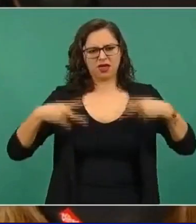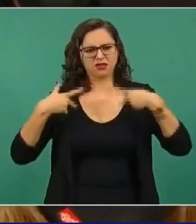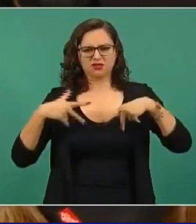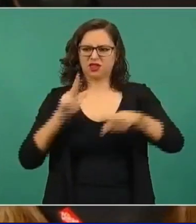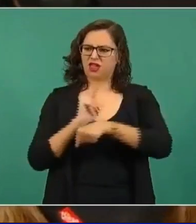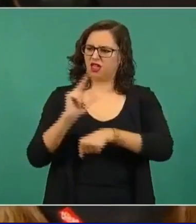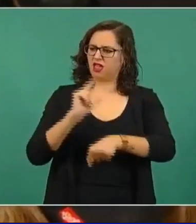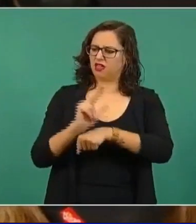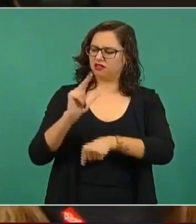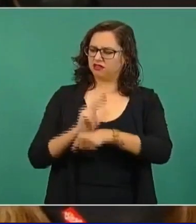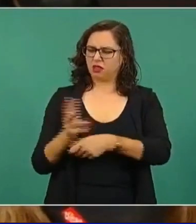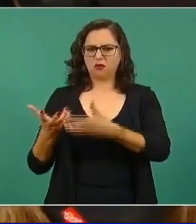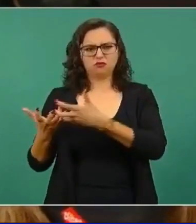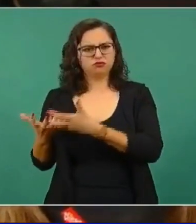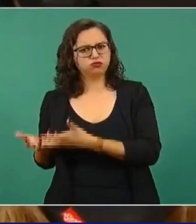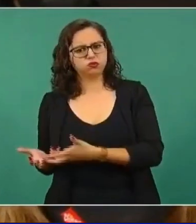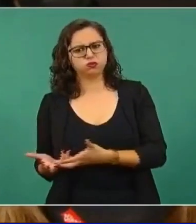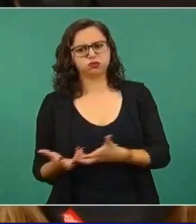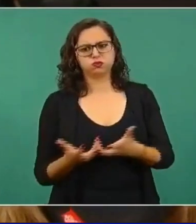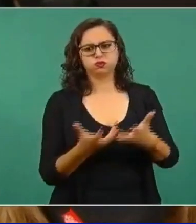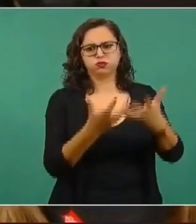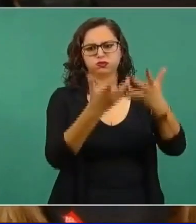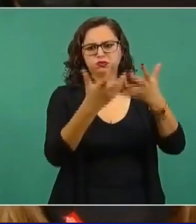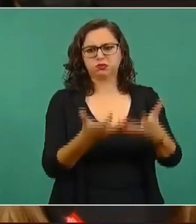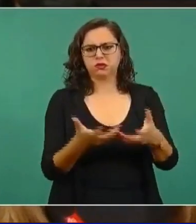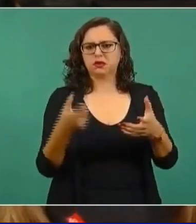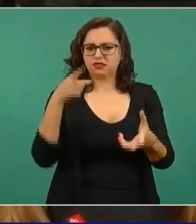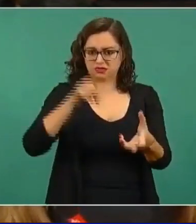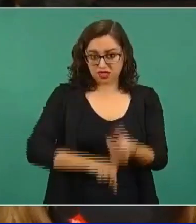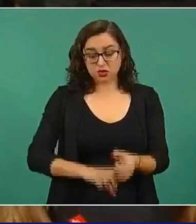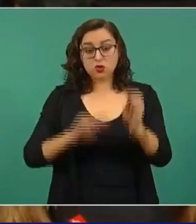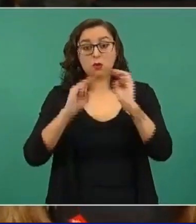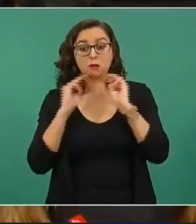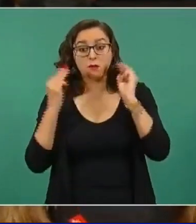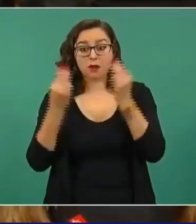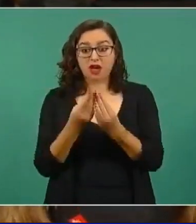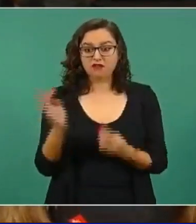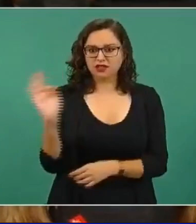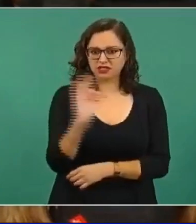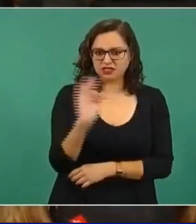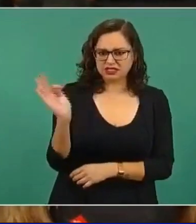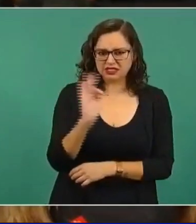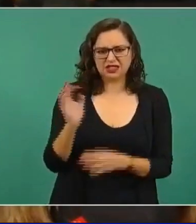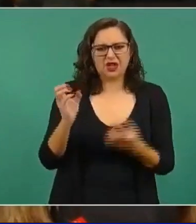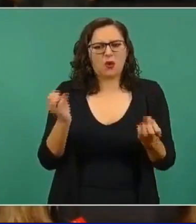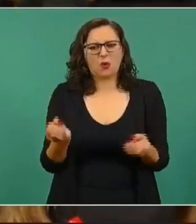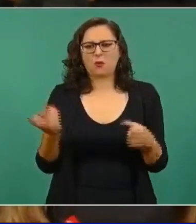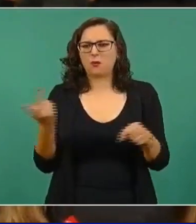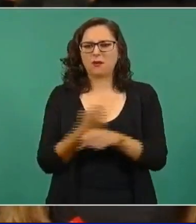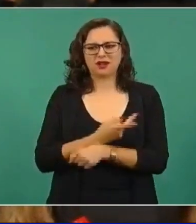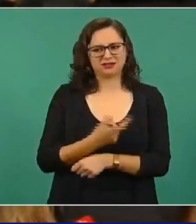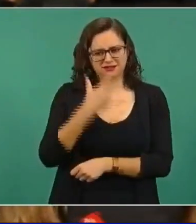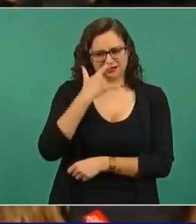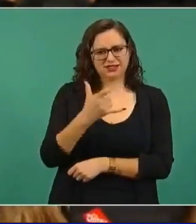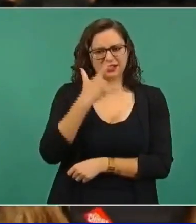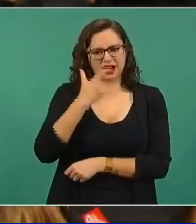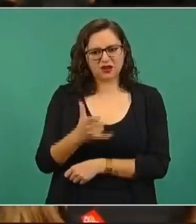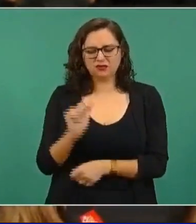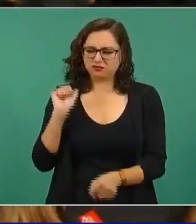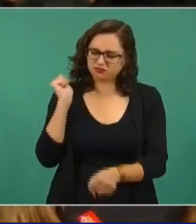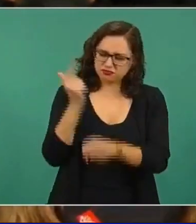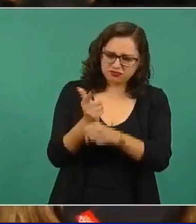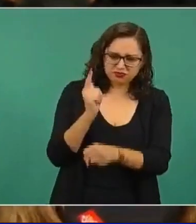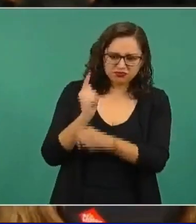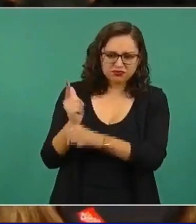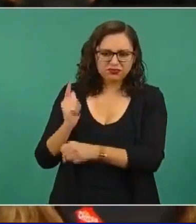frontera entre Acuña y Texas, o había bandas del crimen organizado detrás, o que iban más allá del tráfico de personas, si encontraron